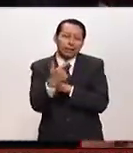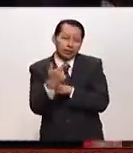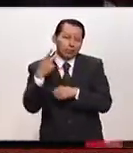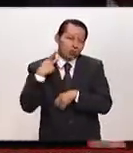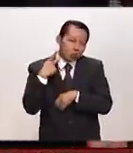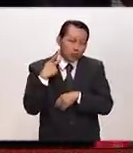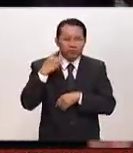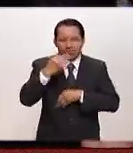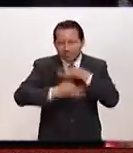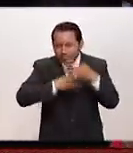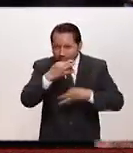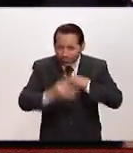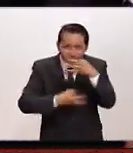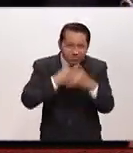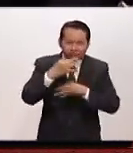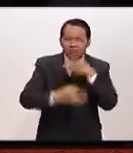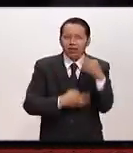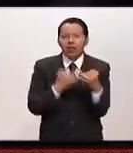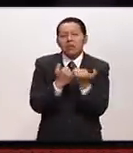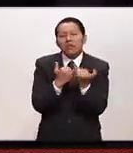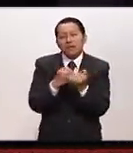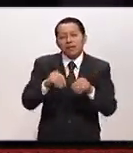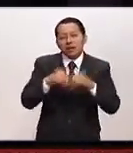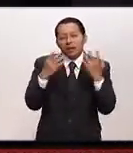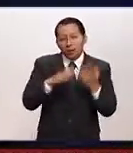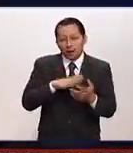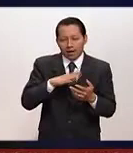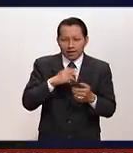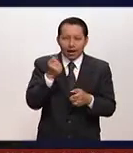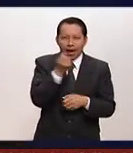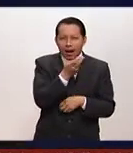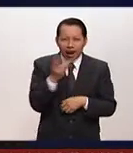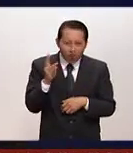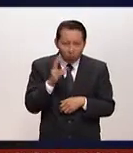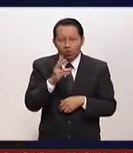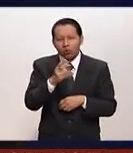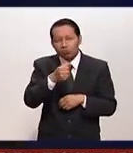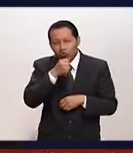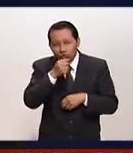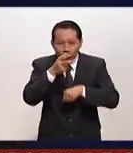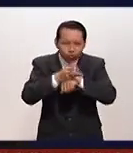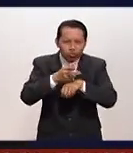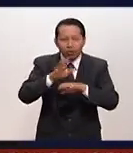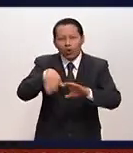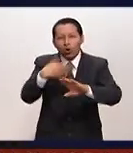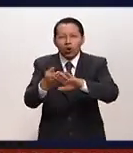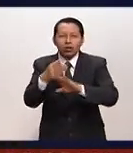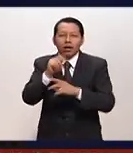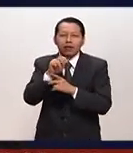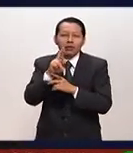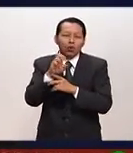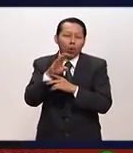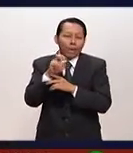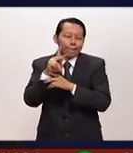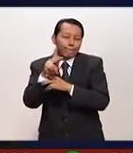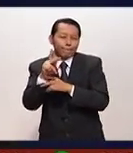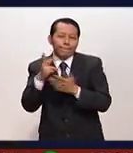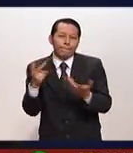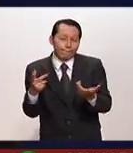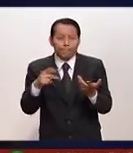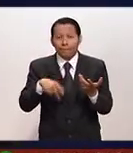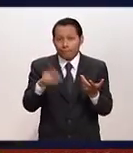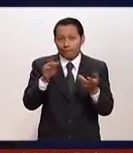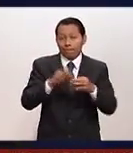amarillismo, vamos a llamarlo así, de algunos medios que ponen al señor Trump. Pero bueno, me parece que no hay que perder de